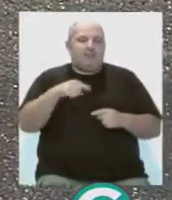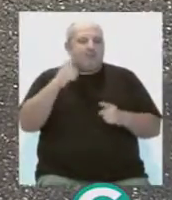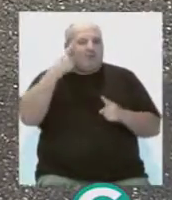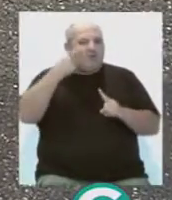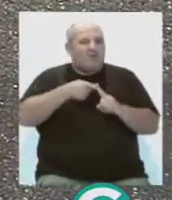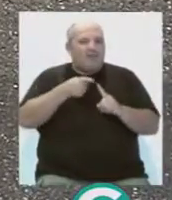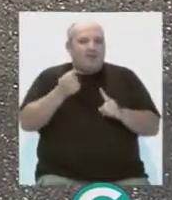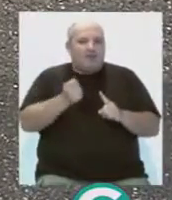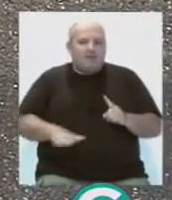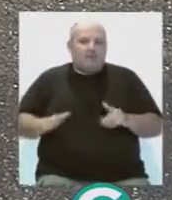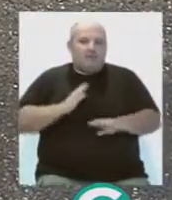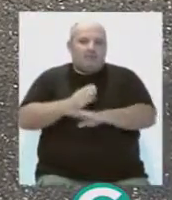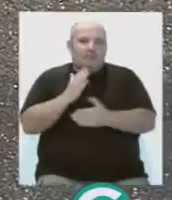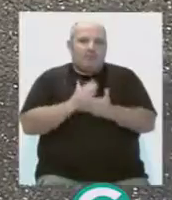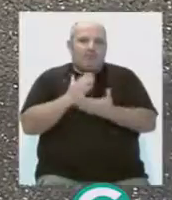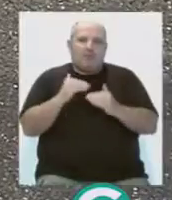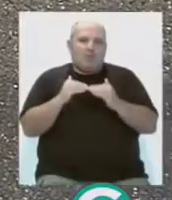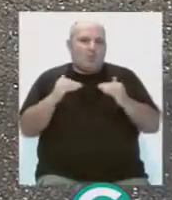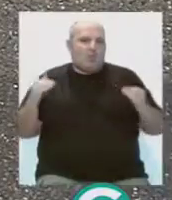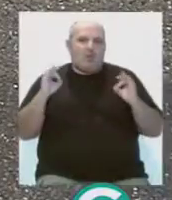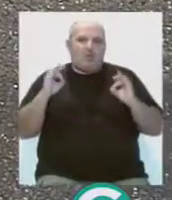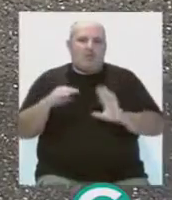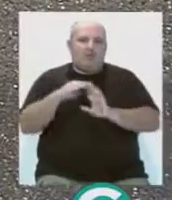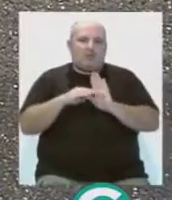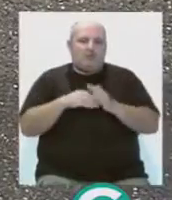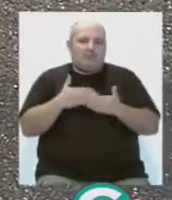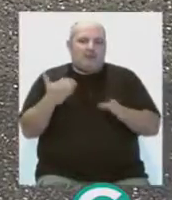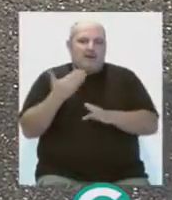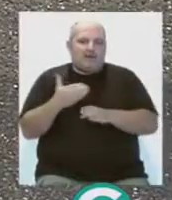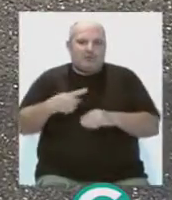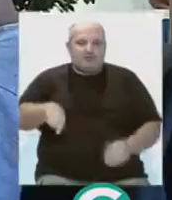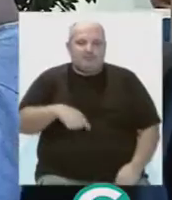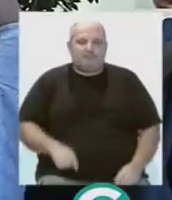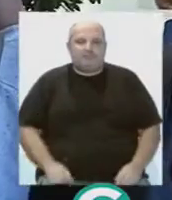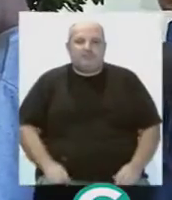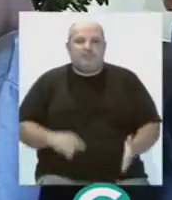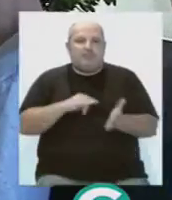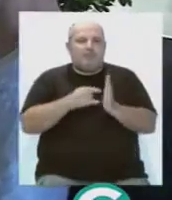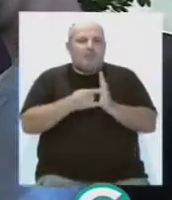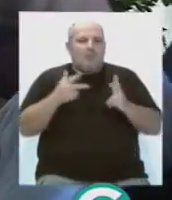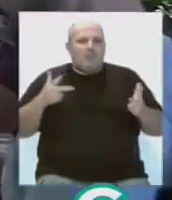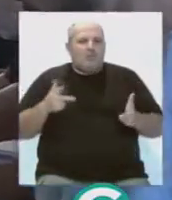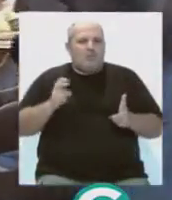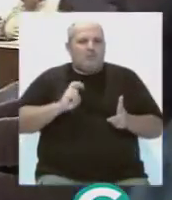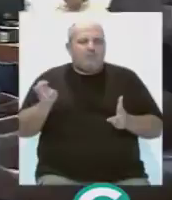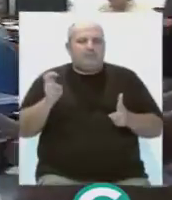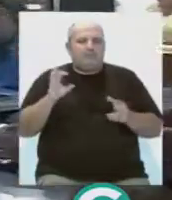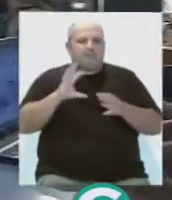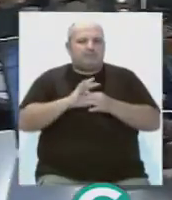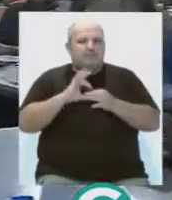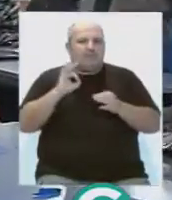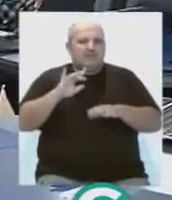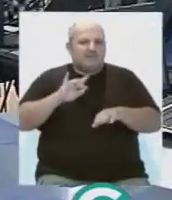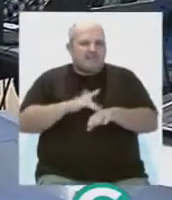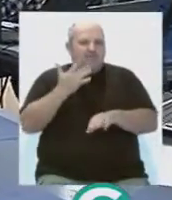pretende que todos los menores vayan a la escuela en igualdad de condiciones que el resto de sus compañeros. Los proyectos urgentes también contemplan intervenciones de